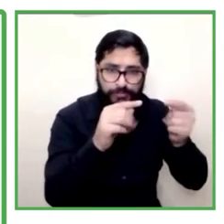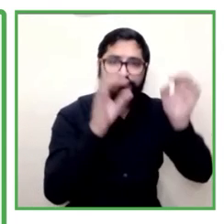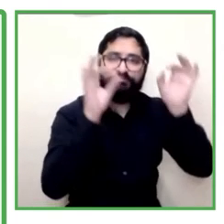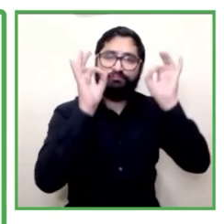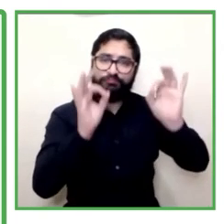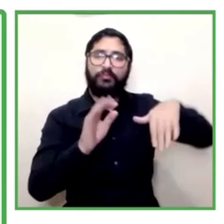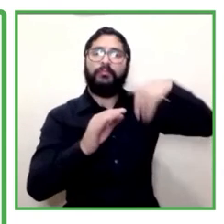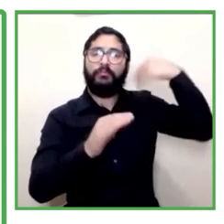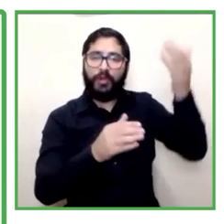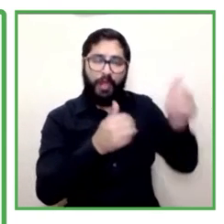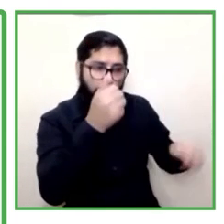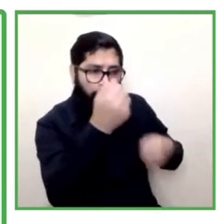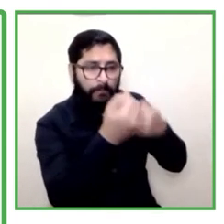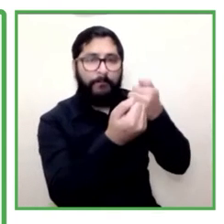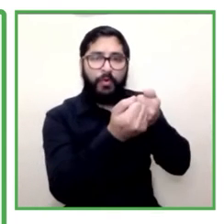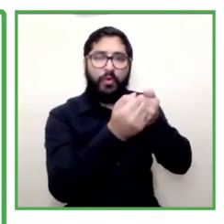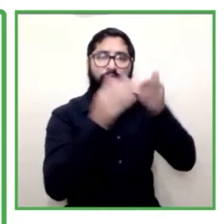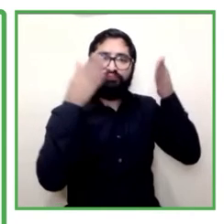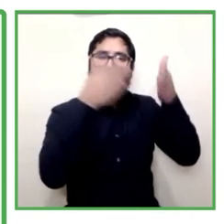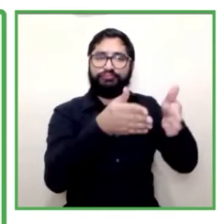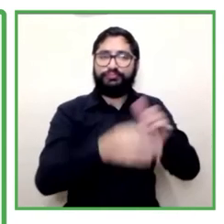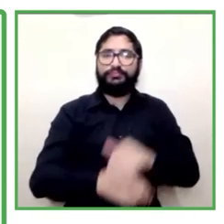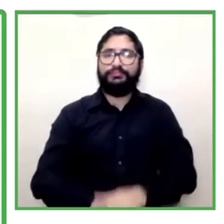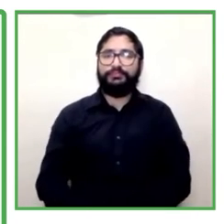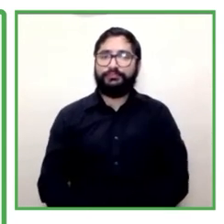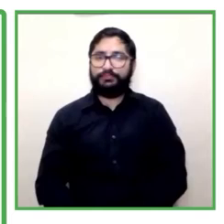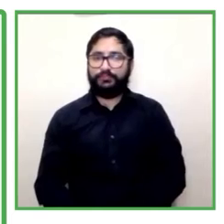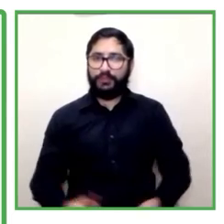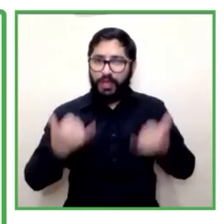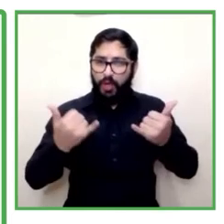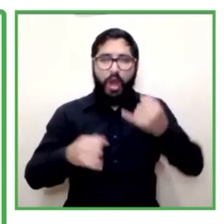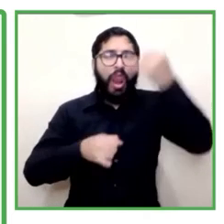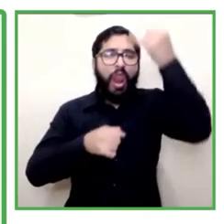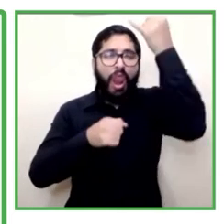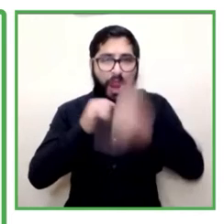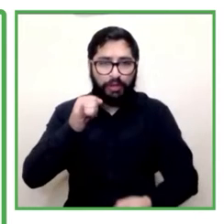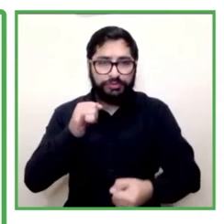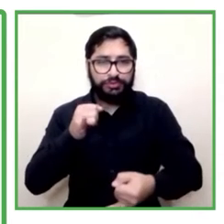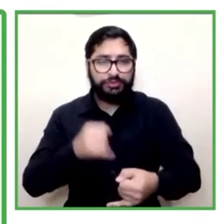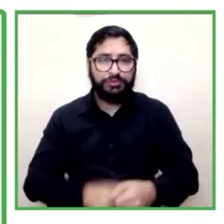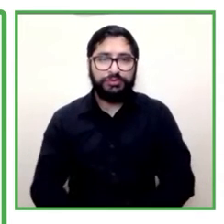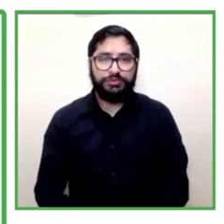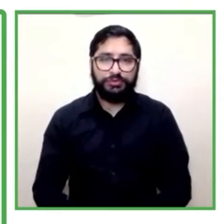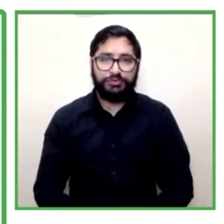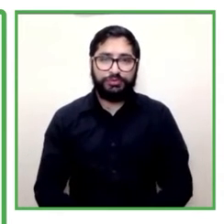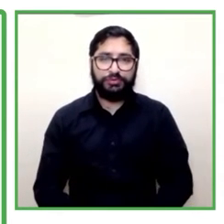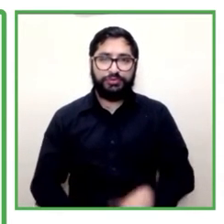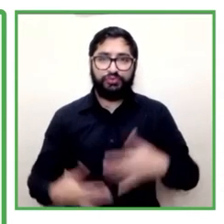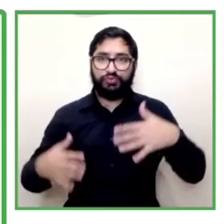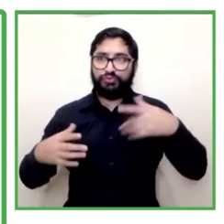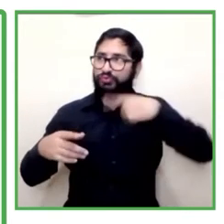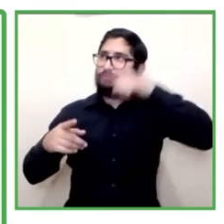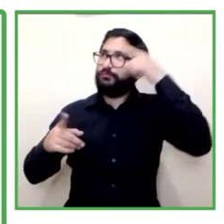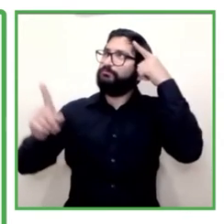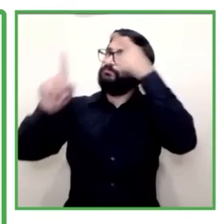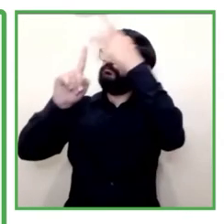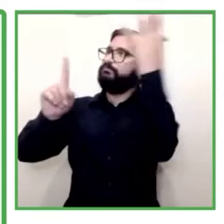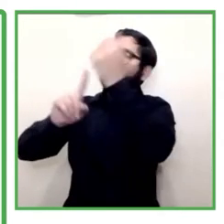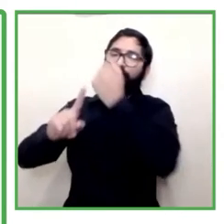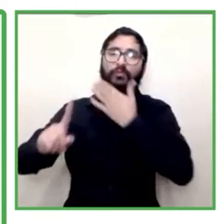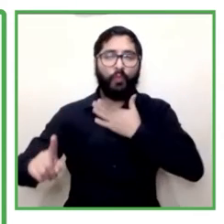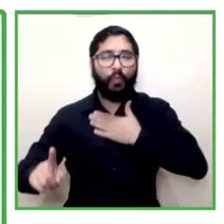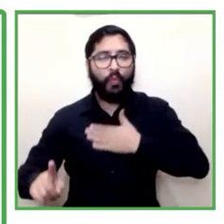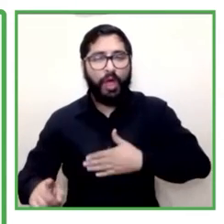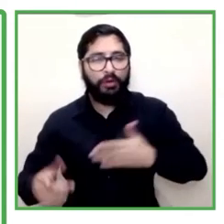para finalizar compartirles cuáles son los desafíos que tenemos como SENA incluyente y es fortalecer los criterios de